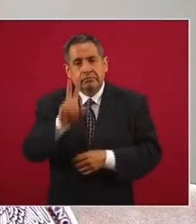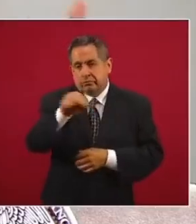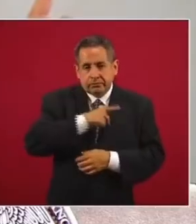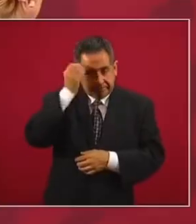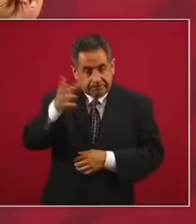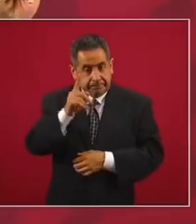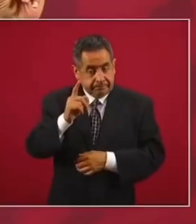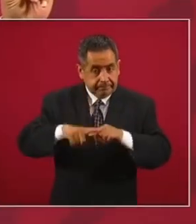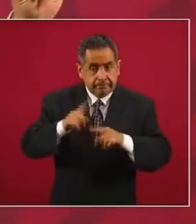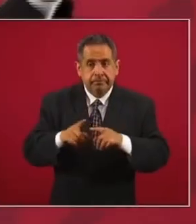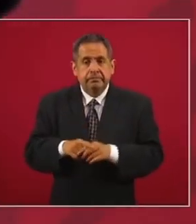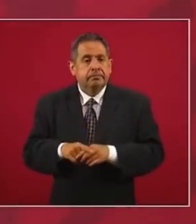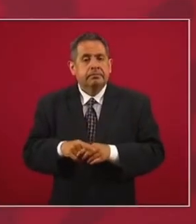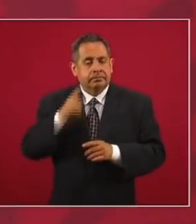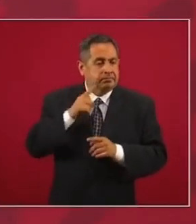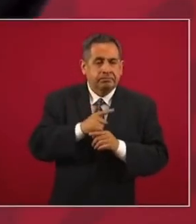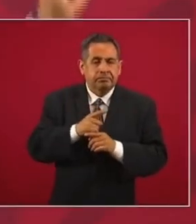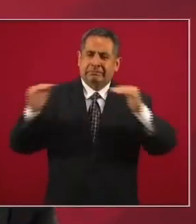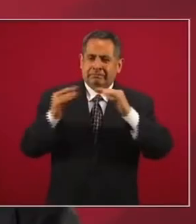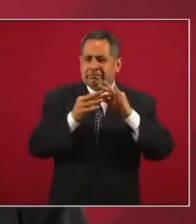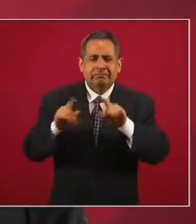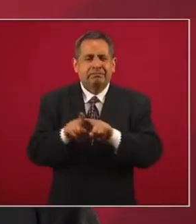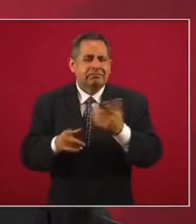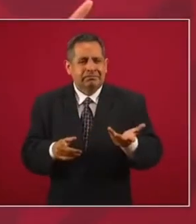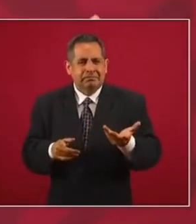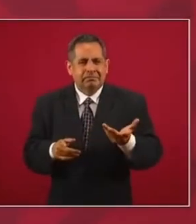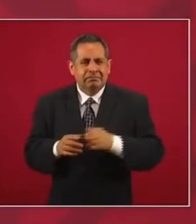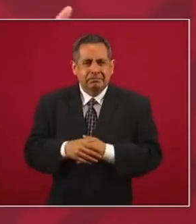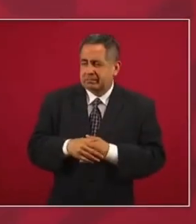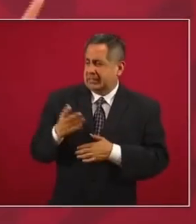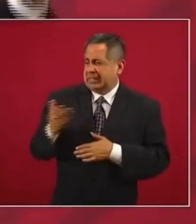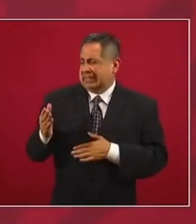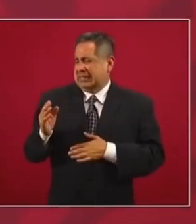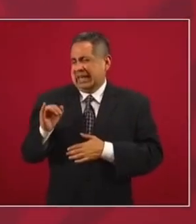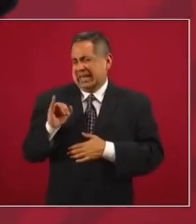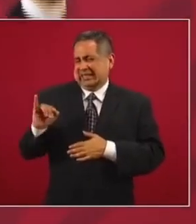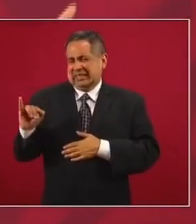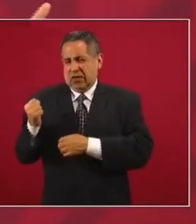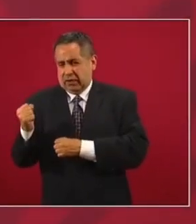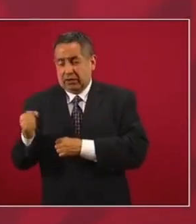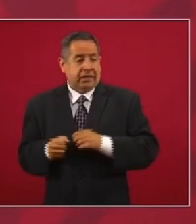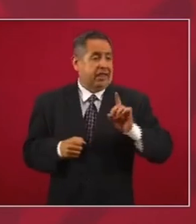que los extremos se tocan, la extrema izquierda y la extrema derecha.